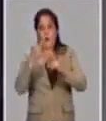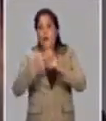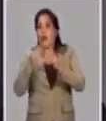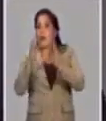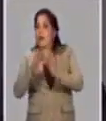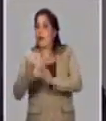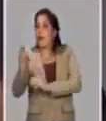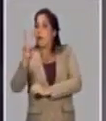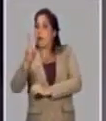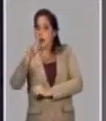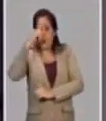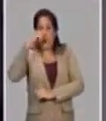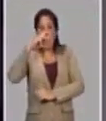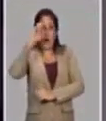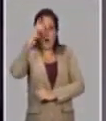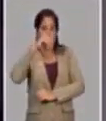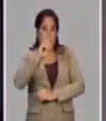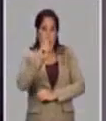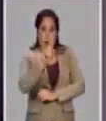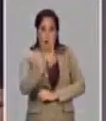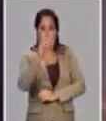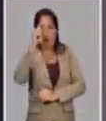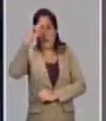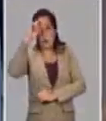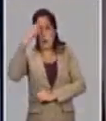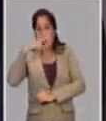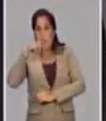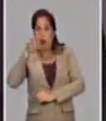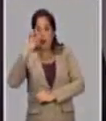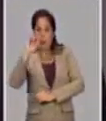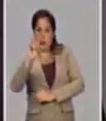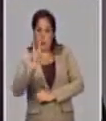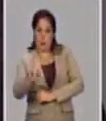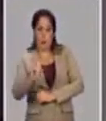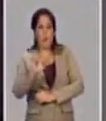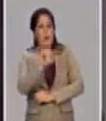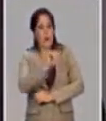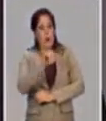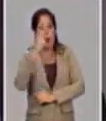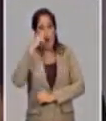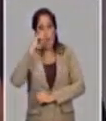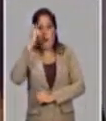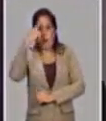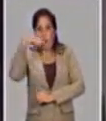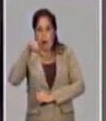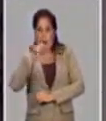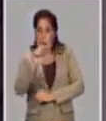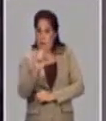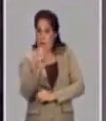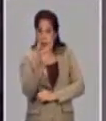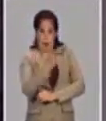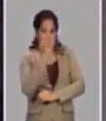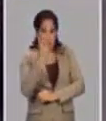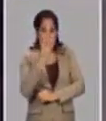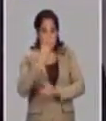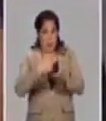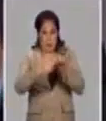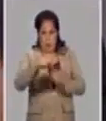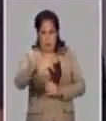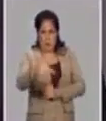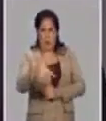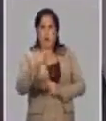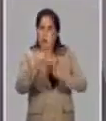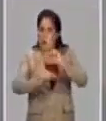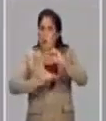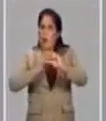fases 1 de Soberana 01, Soberana 02, y también, por supuesto, de Abdala. Quiere decir que en las próximas